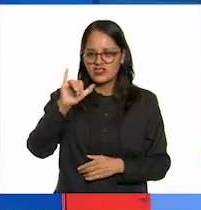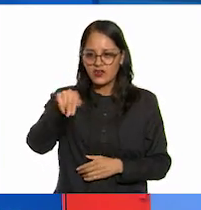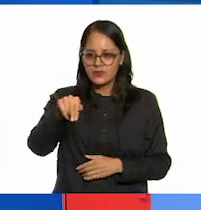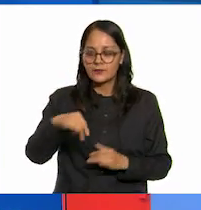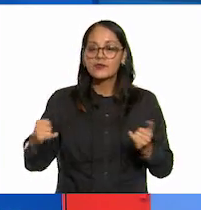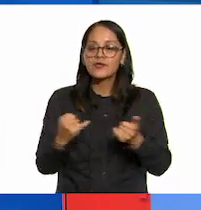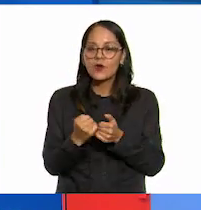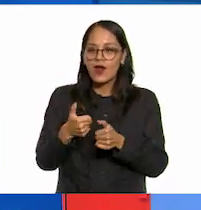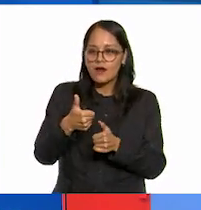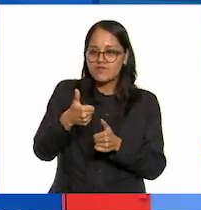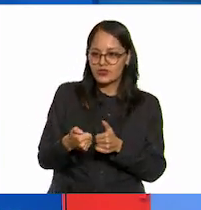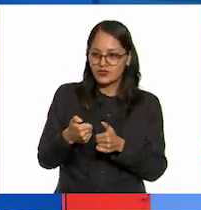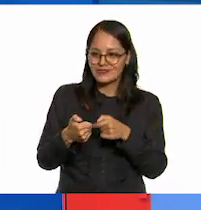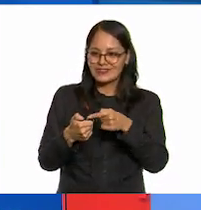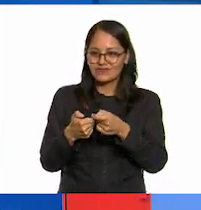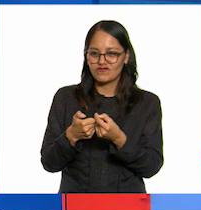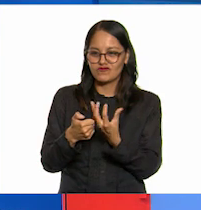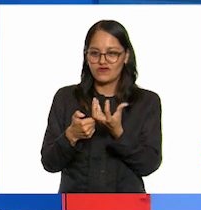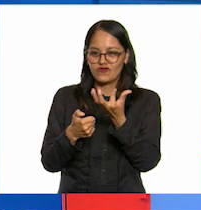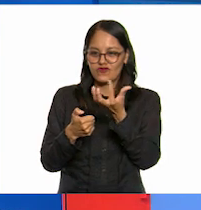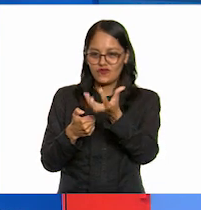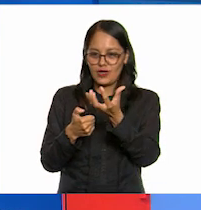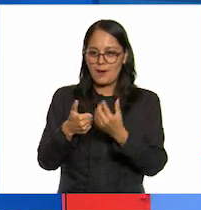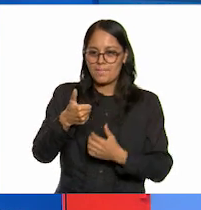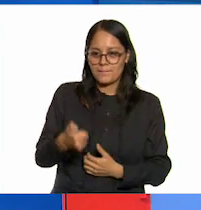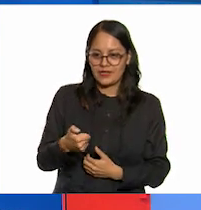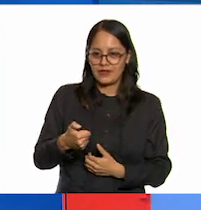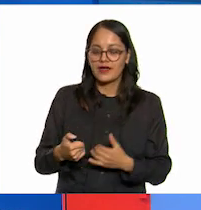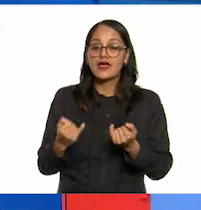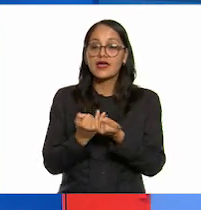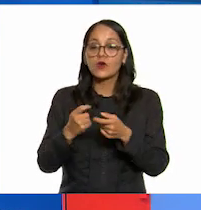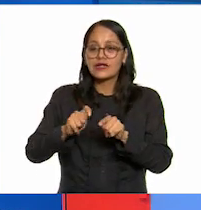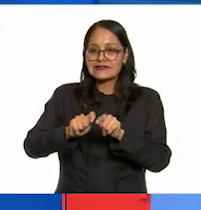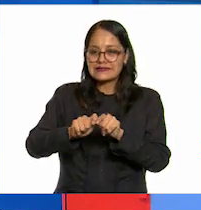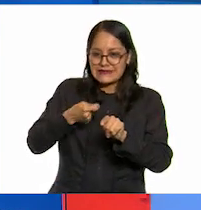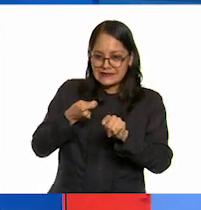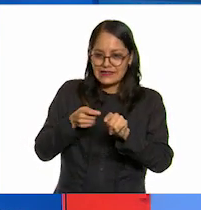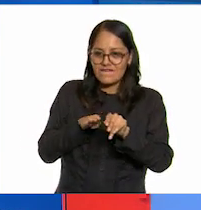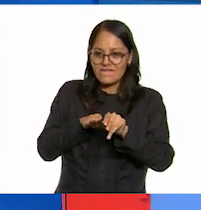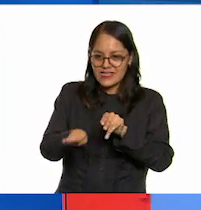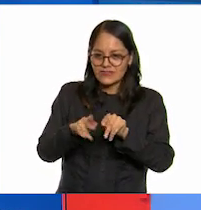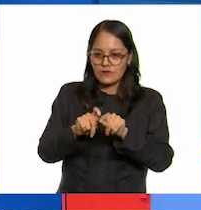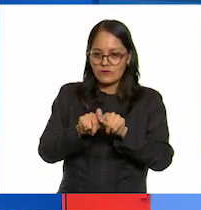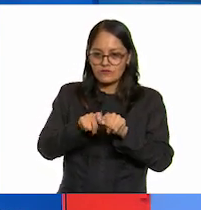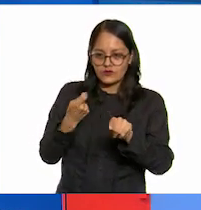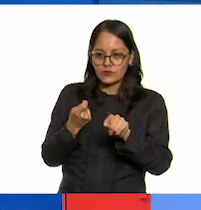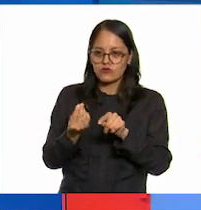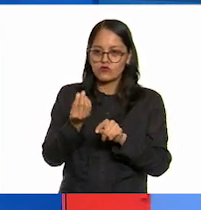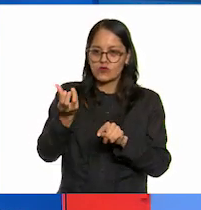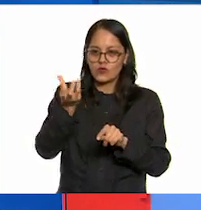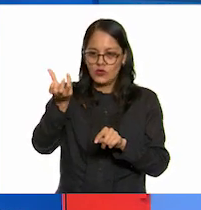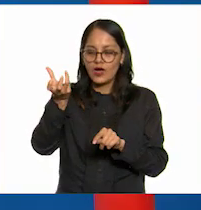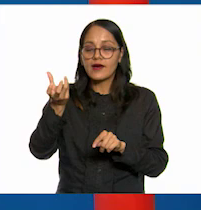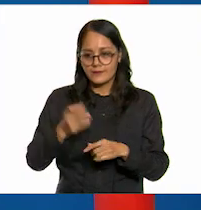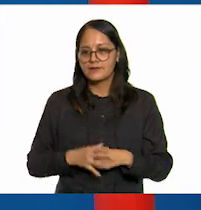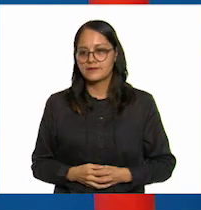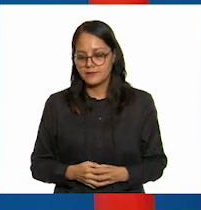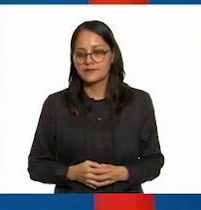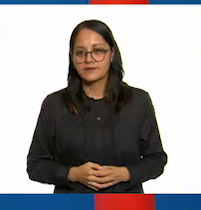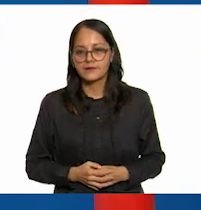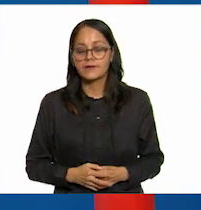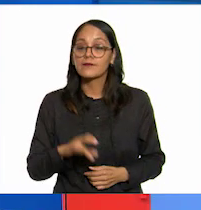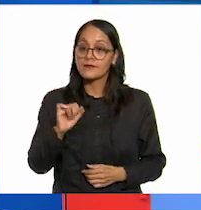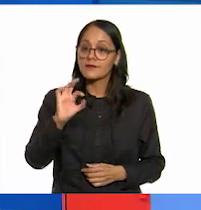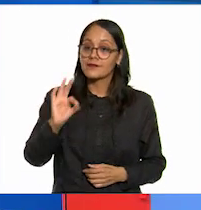encendedor y el cerillo no la fuerza de rozamiento causa chispas desgaste y calor efectivamente